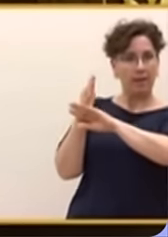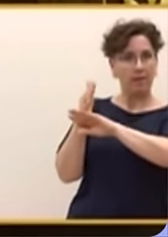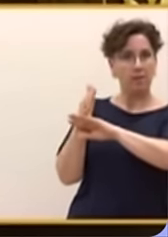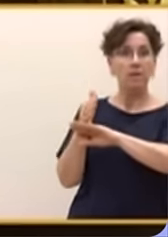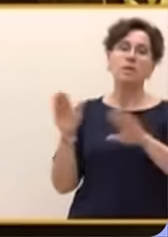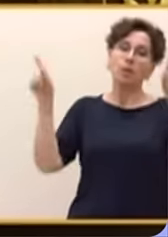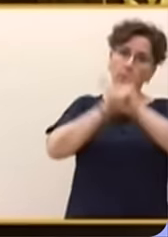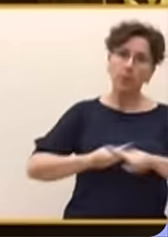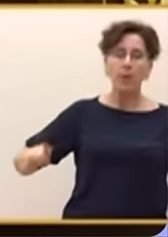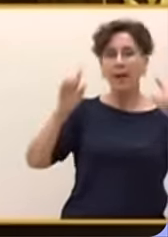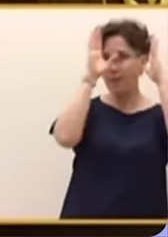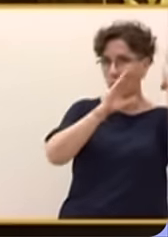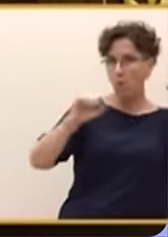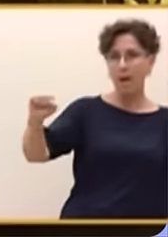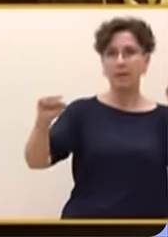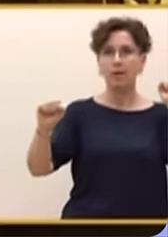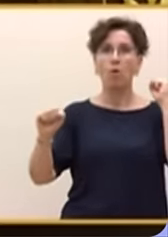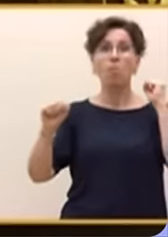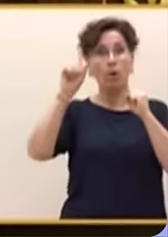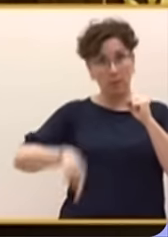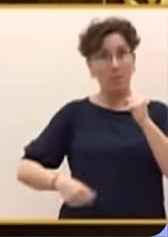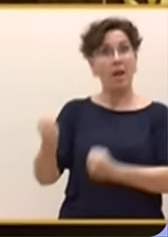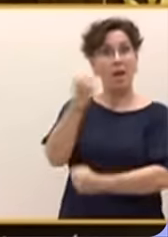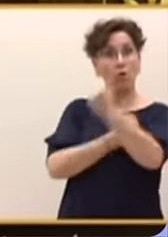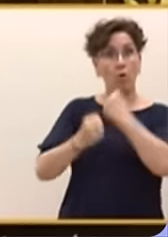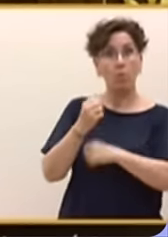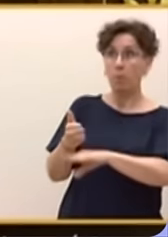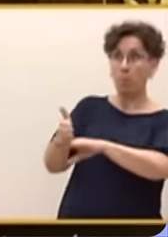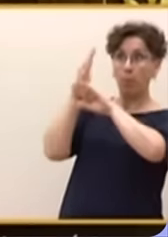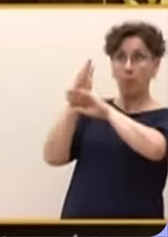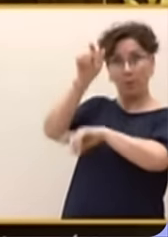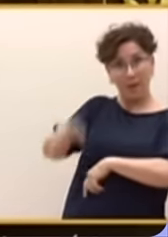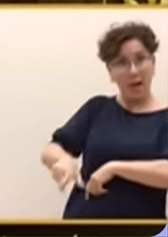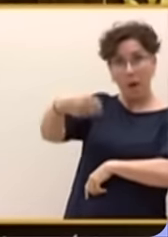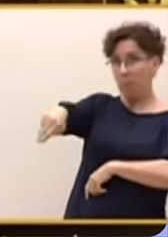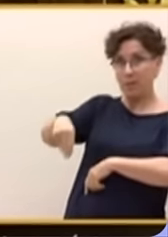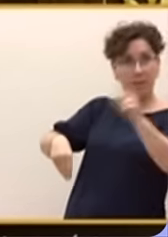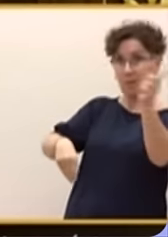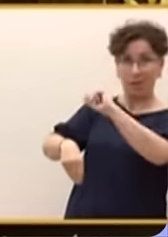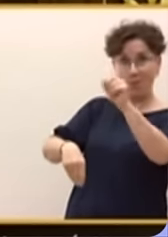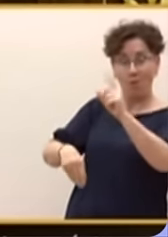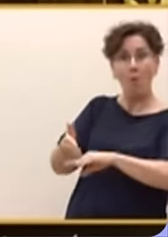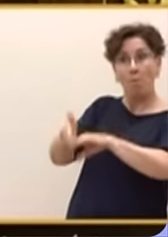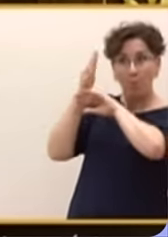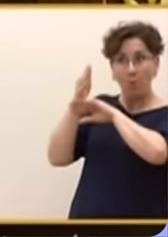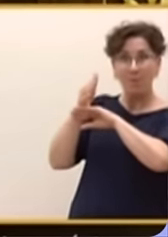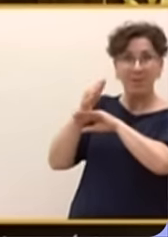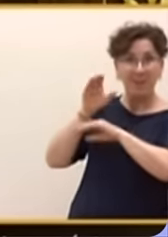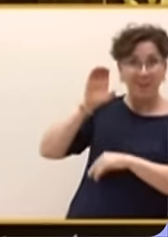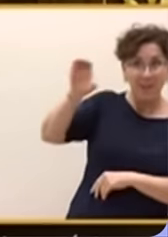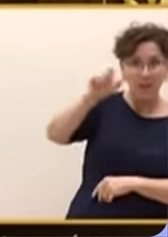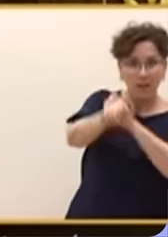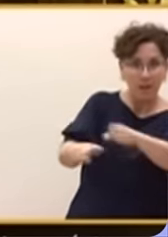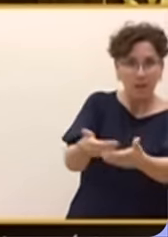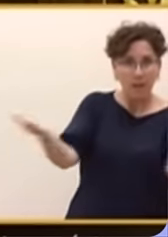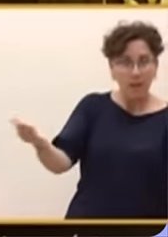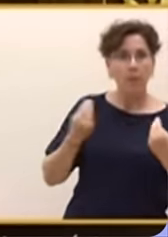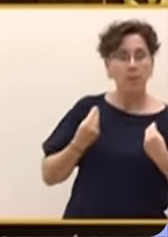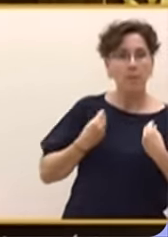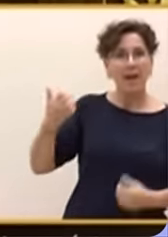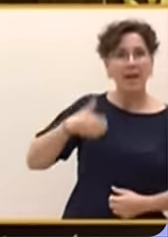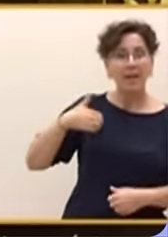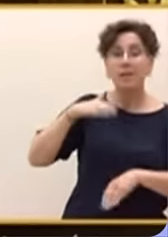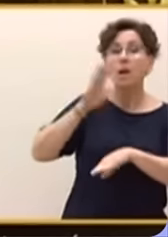diplomático y de carácter económico. Y no a mi ley, sino al pueblo de Argentina, porque ustedes quieren impedir su recuperación